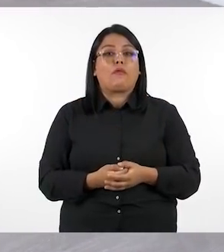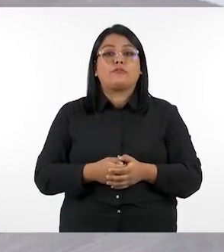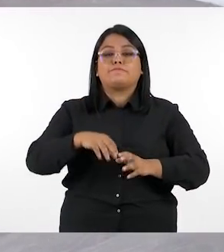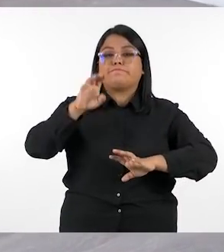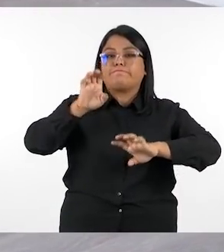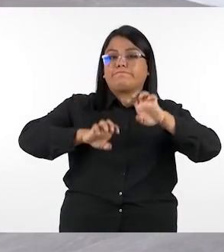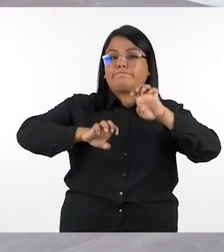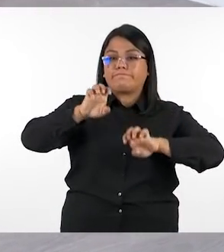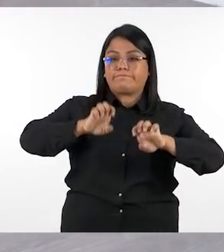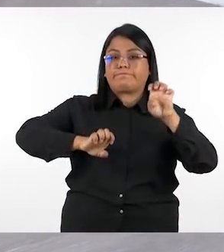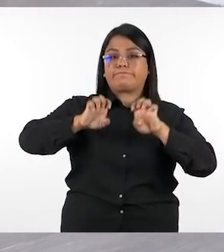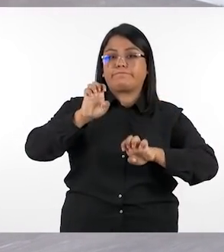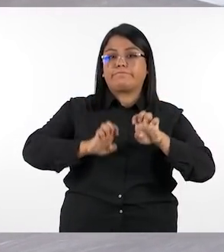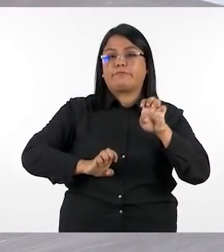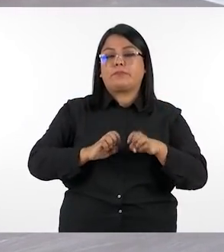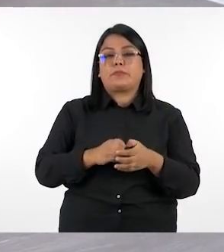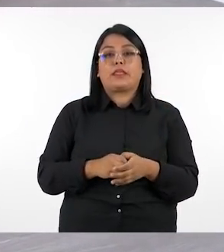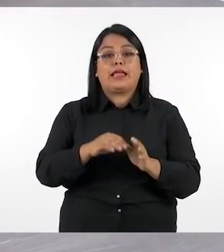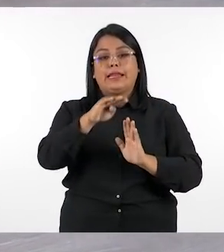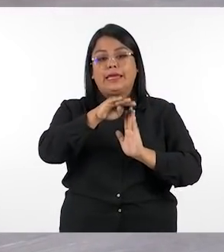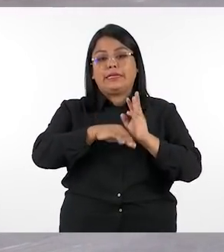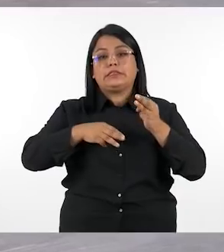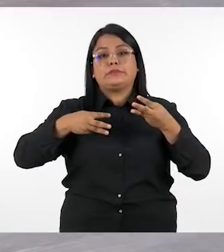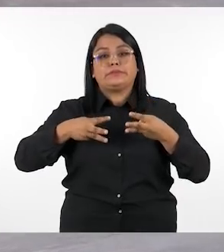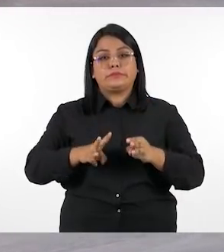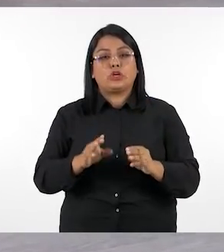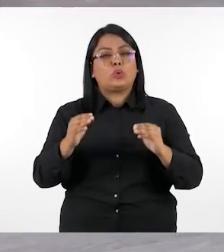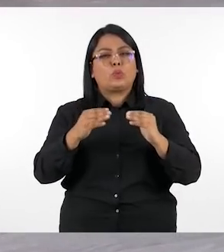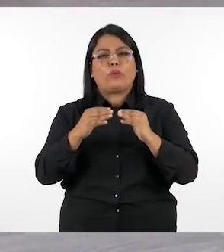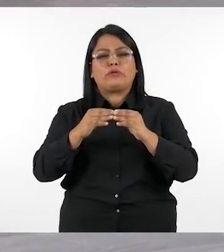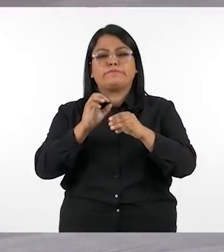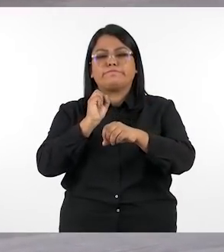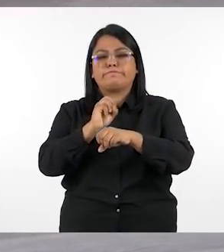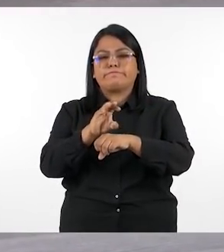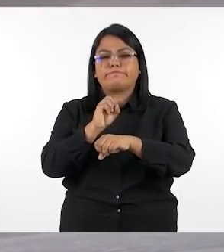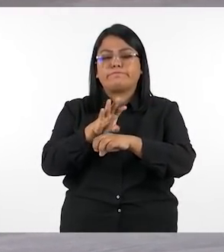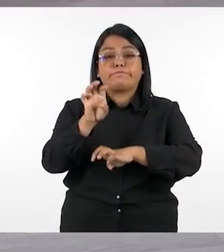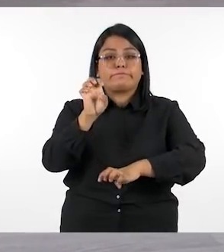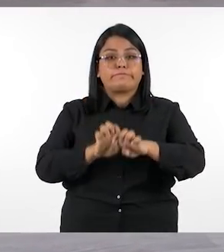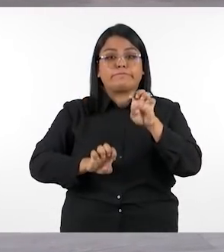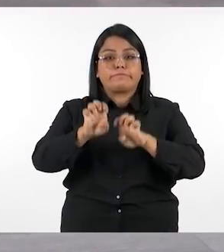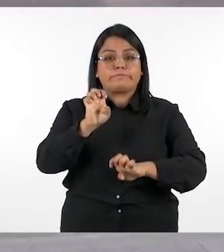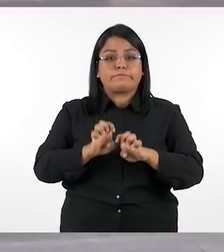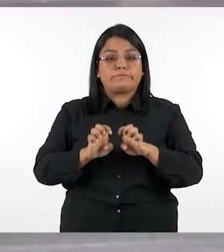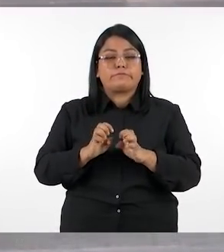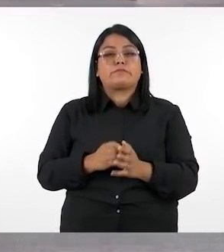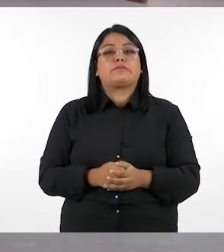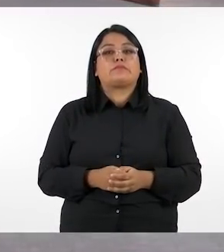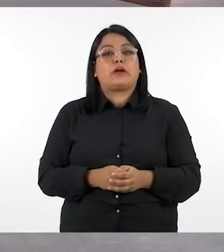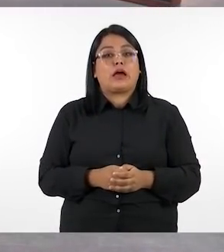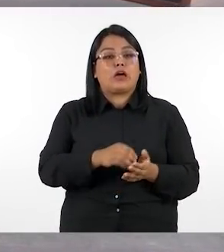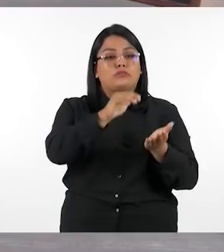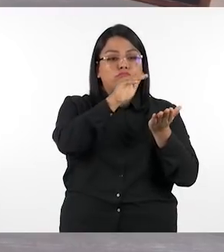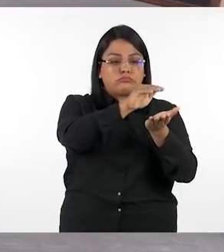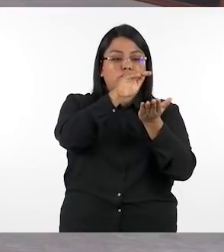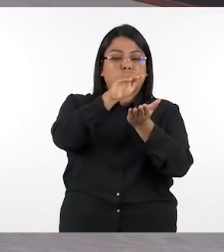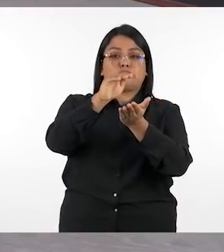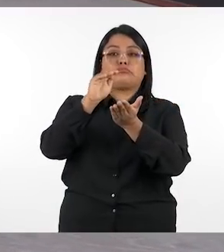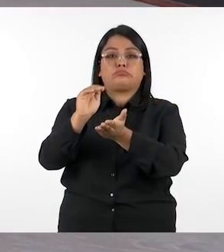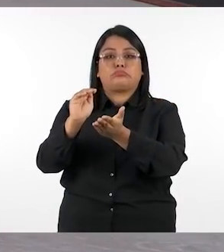las evaluaciones en la guía metodológica también se sugieren algunas evaluaciones para cada unidad